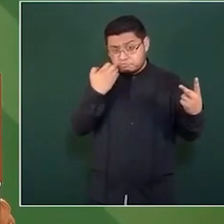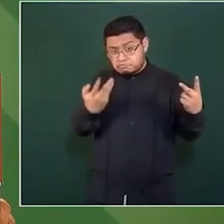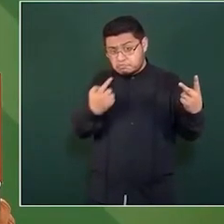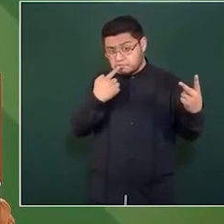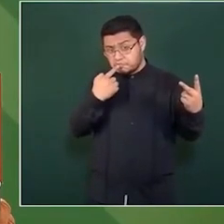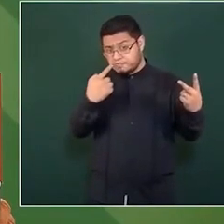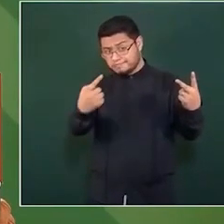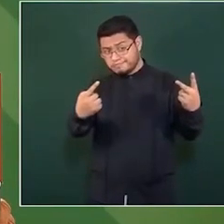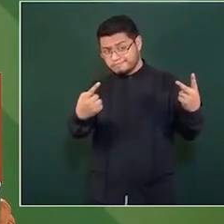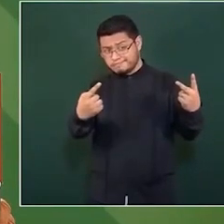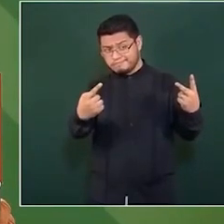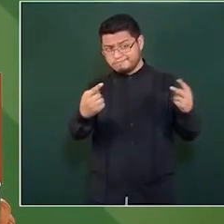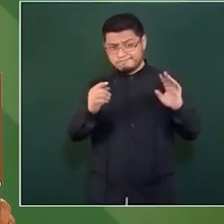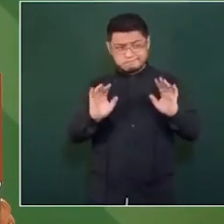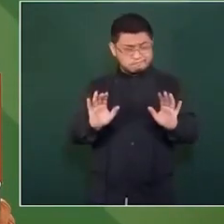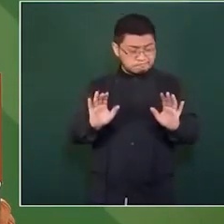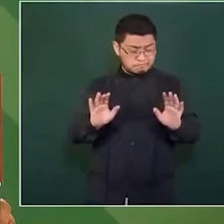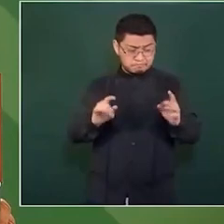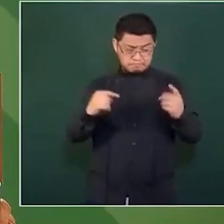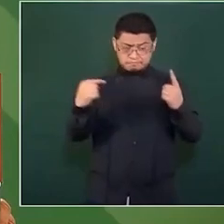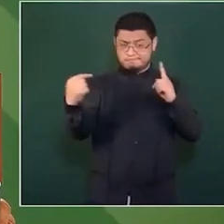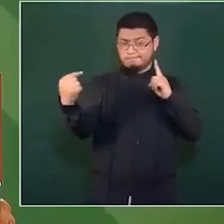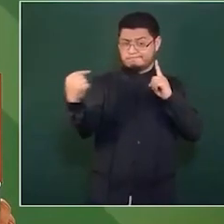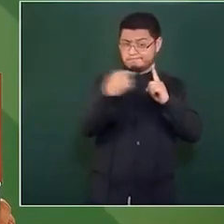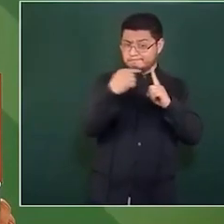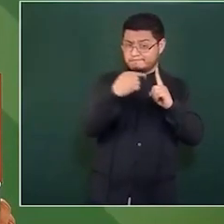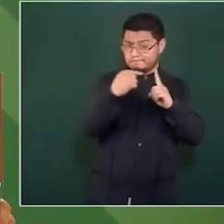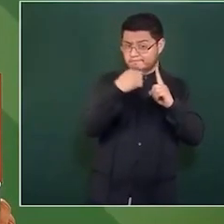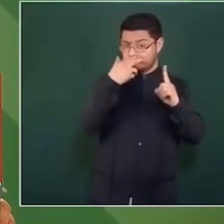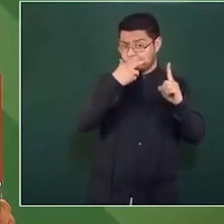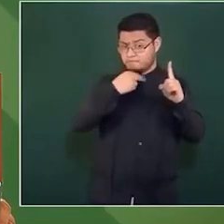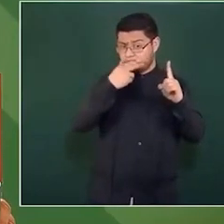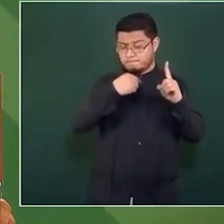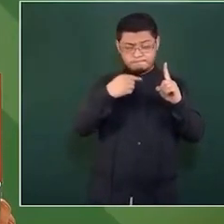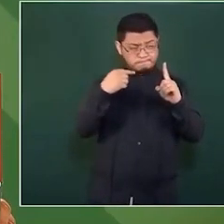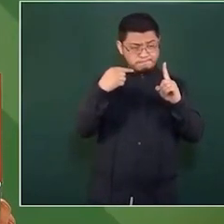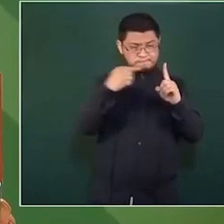Y si él puede